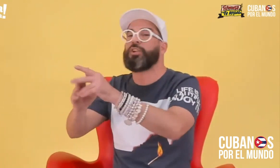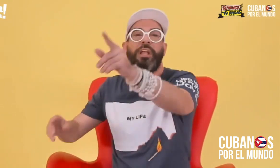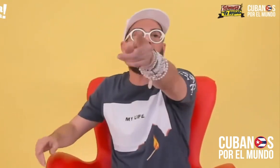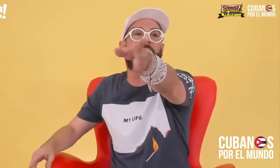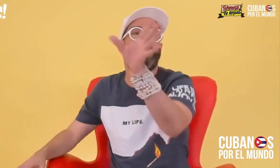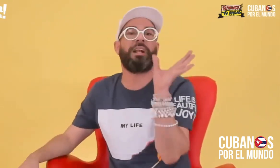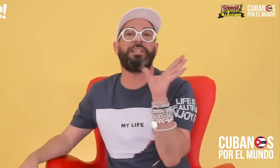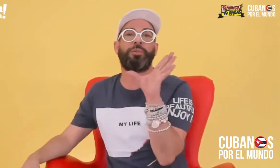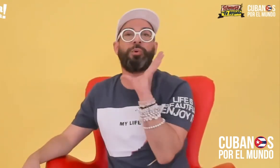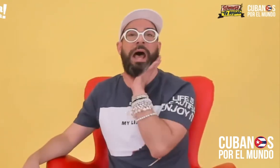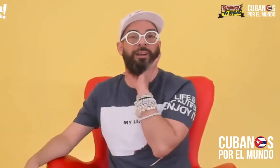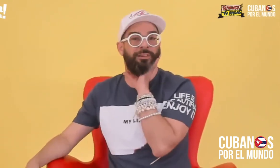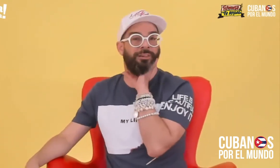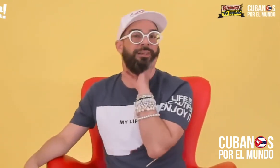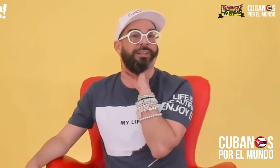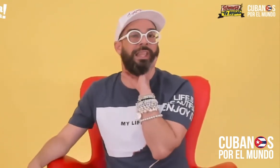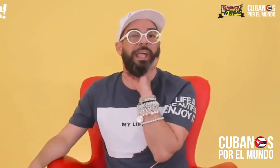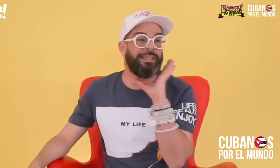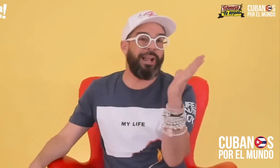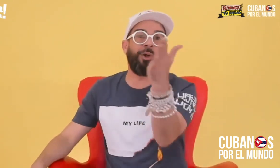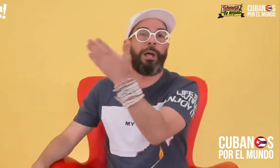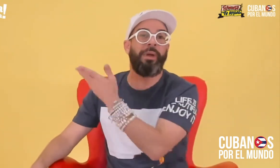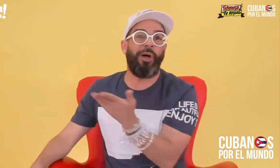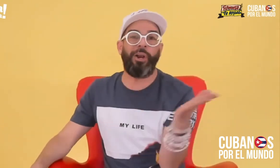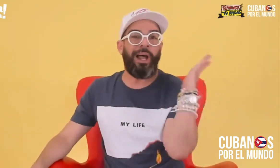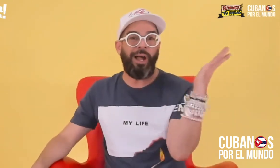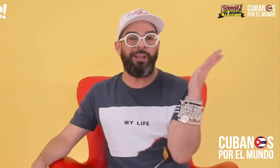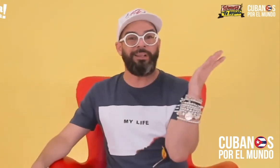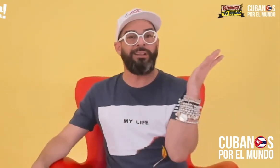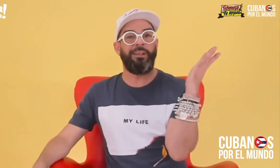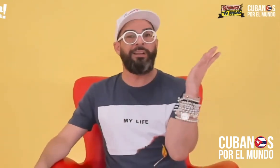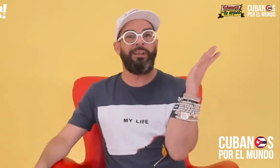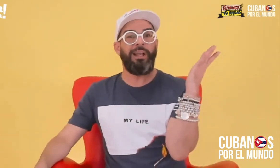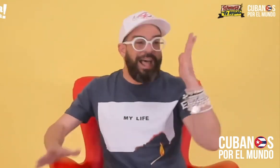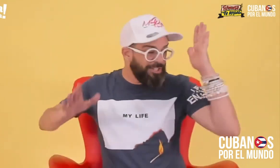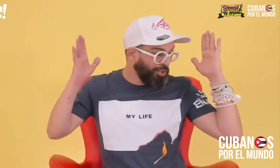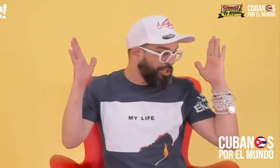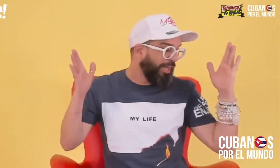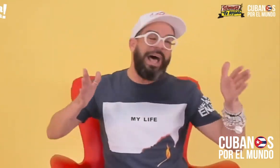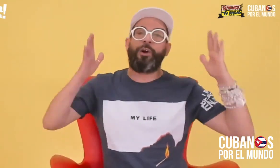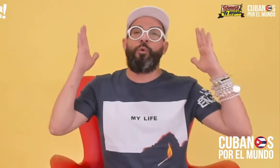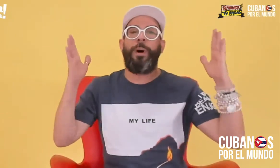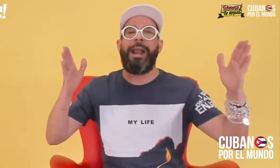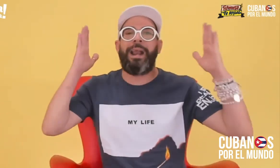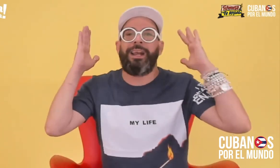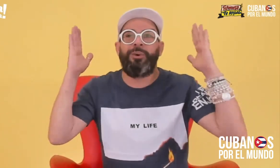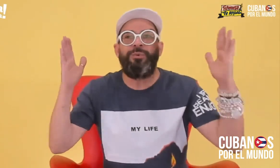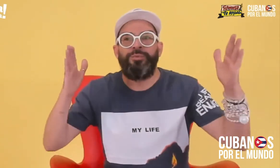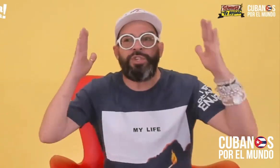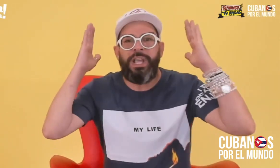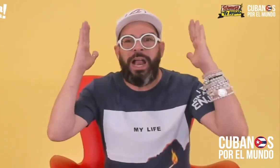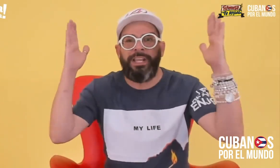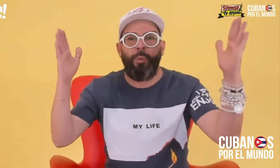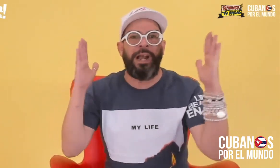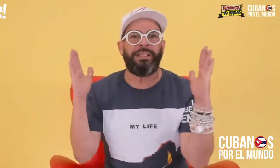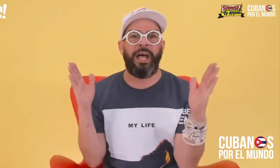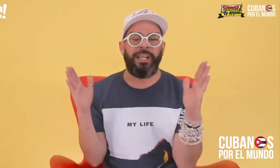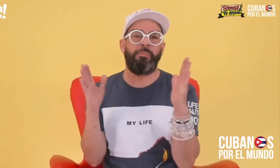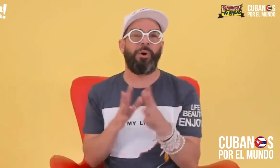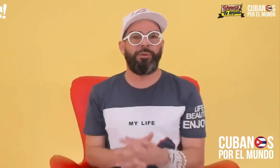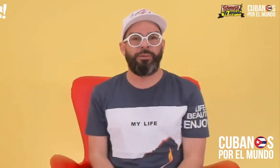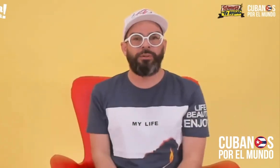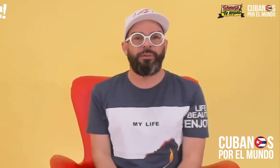eso. Eso tendría que ser el titular de esta nota pedorra. La sociedad cubana renuncia al